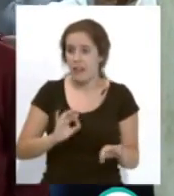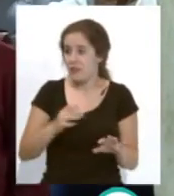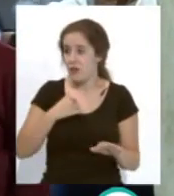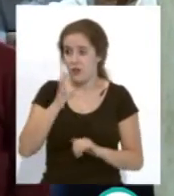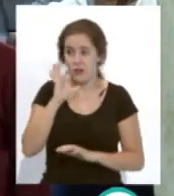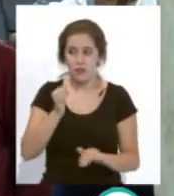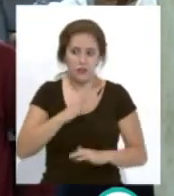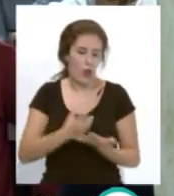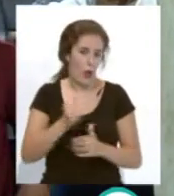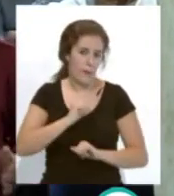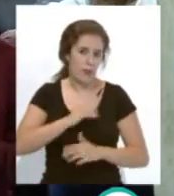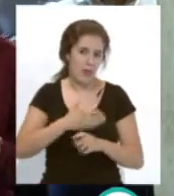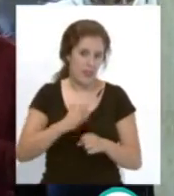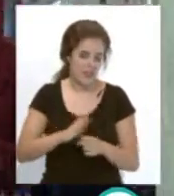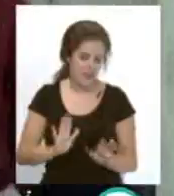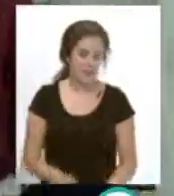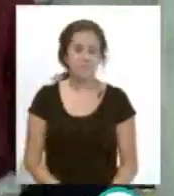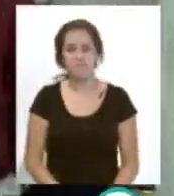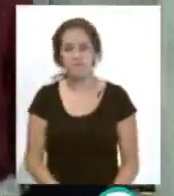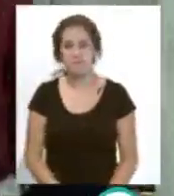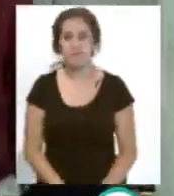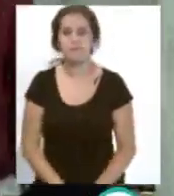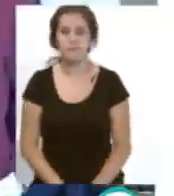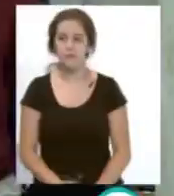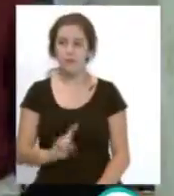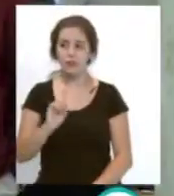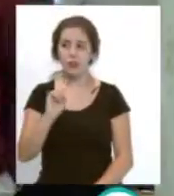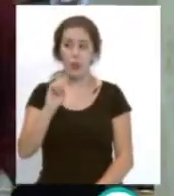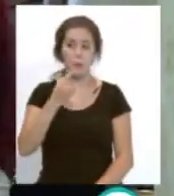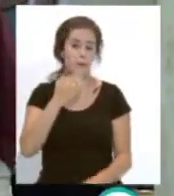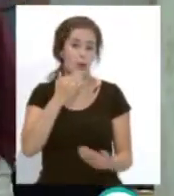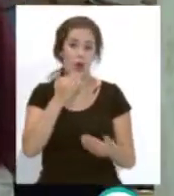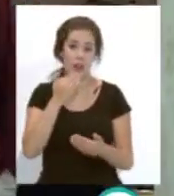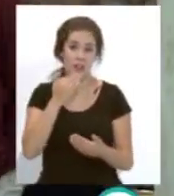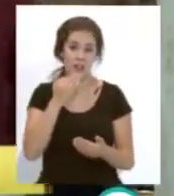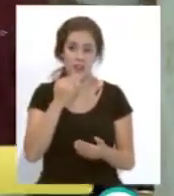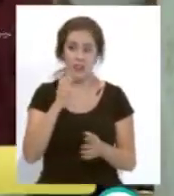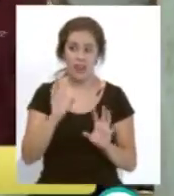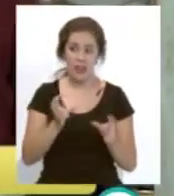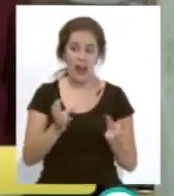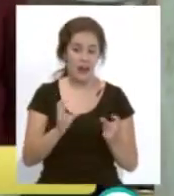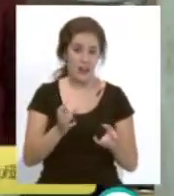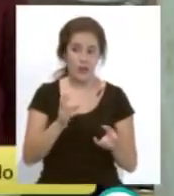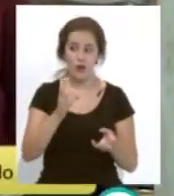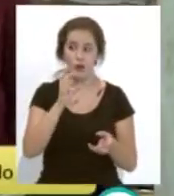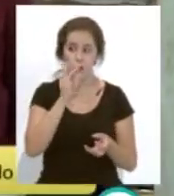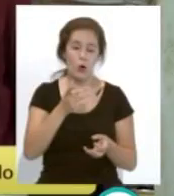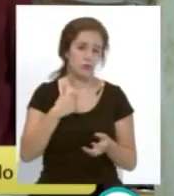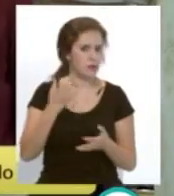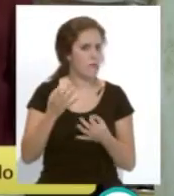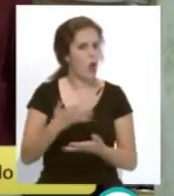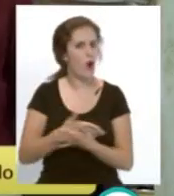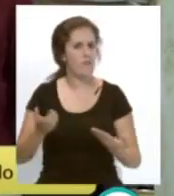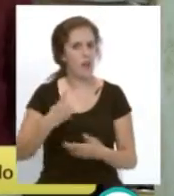esperando a tomar la cerveza así que muchas gracias lo primero es agradecer a la SER porque bueno siempre también ha confiado en